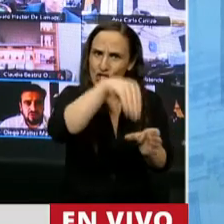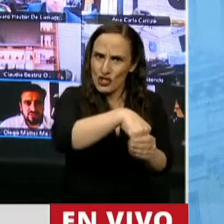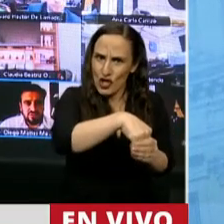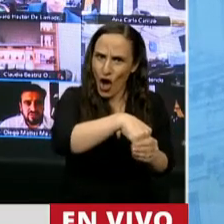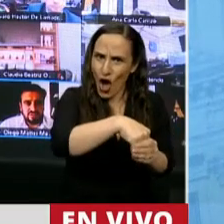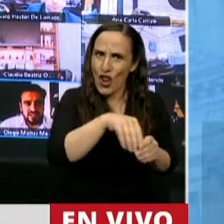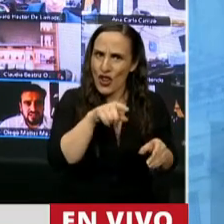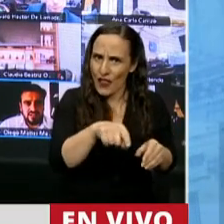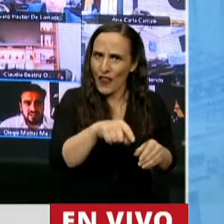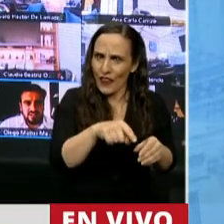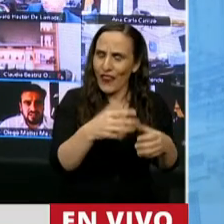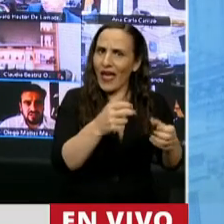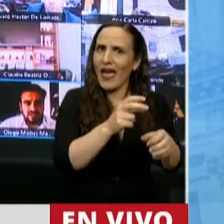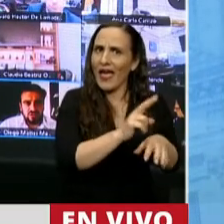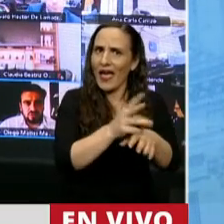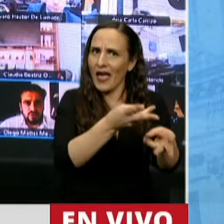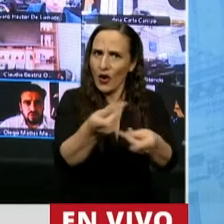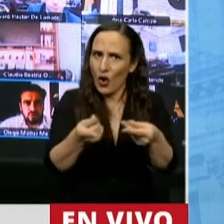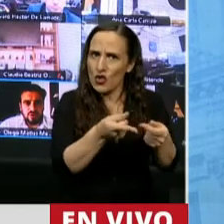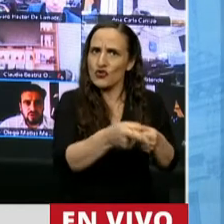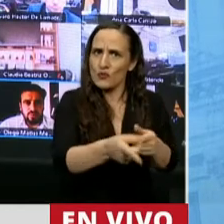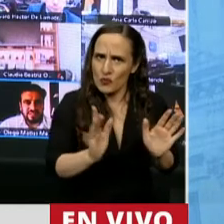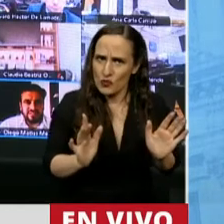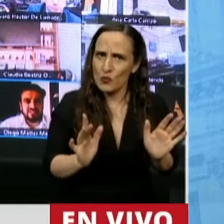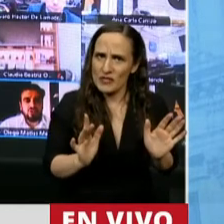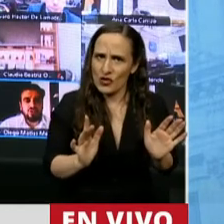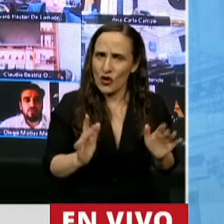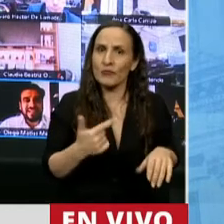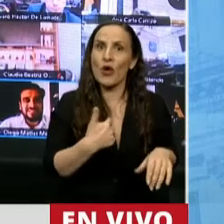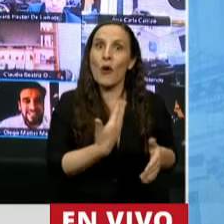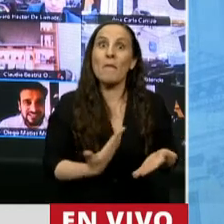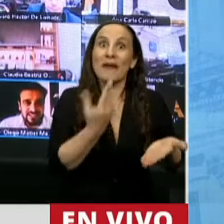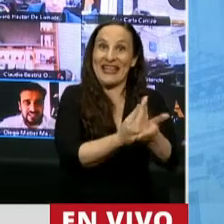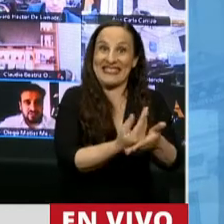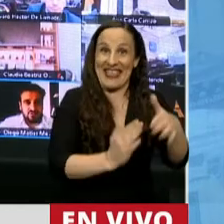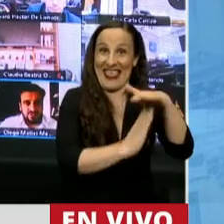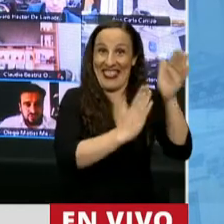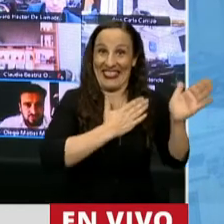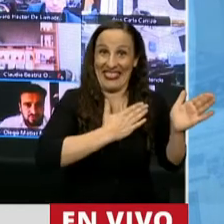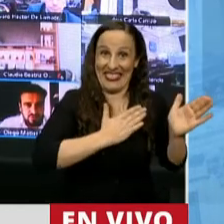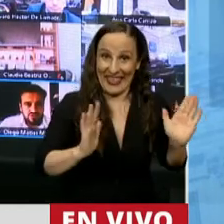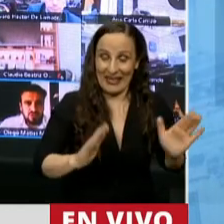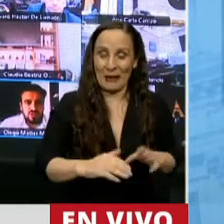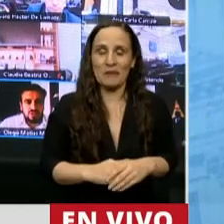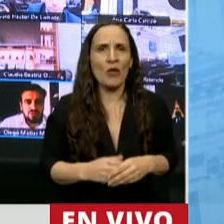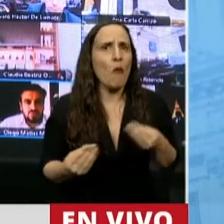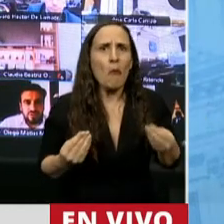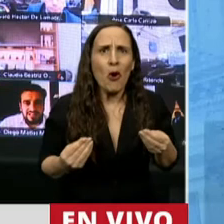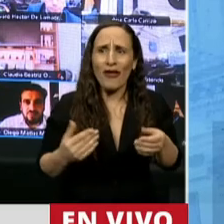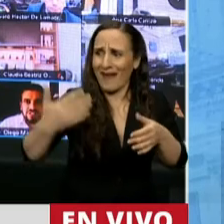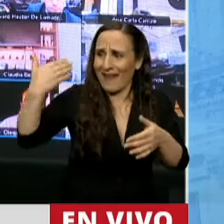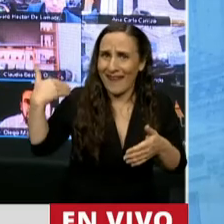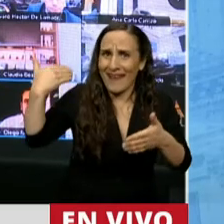Defensa del Consumidor, el Usuario de la Competencia y como presidente de dicha comisión. porque venimos